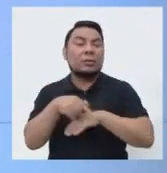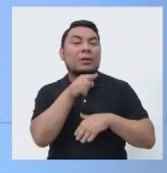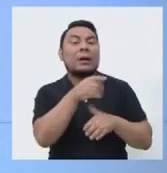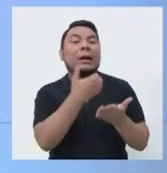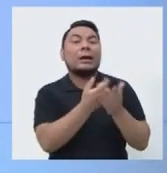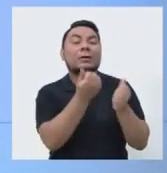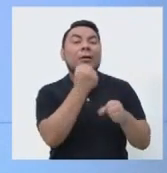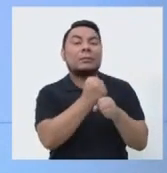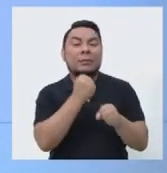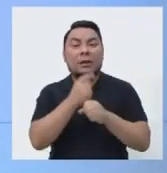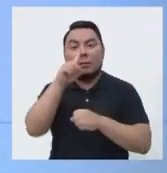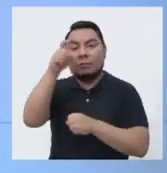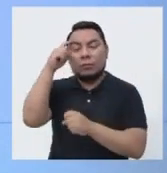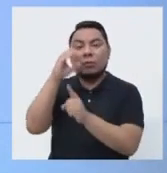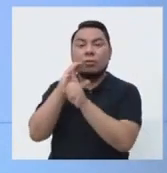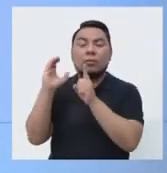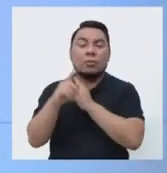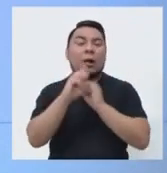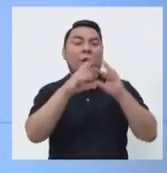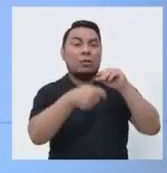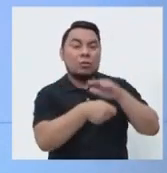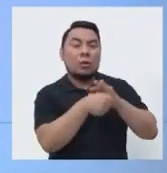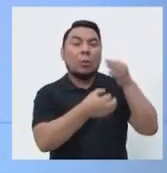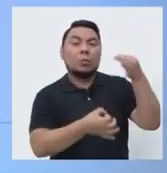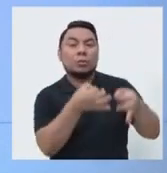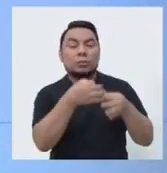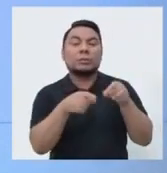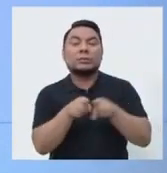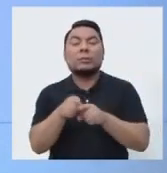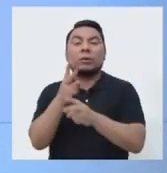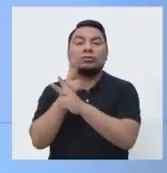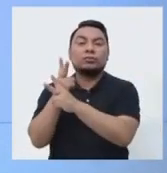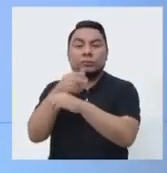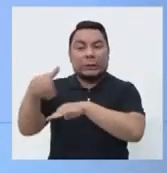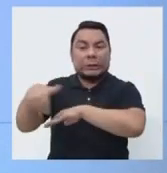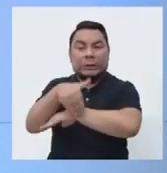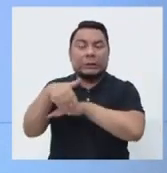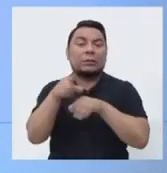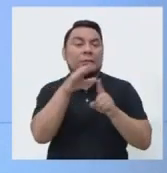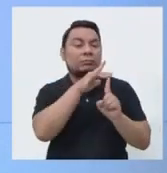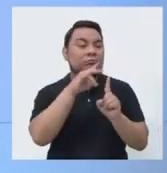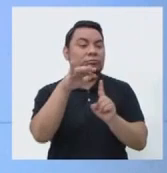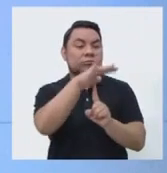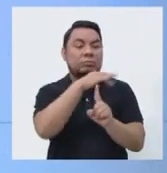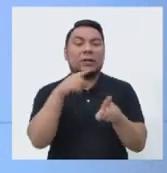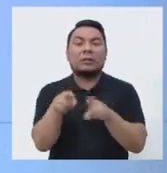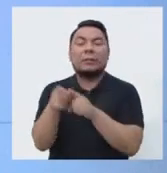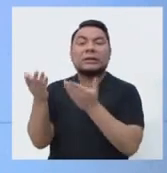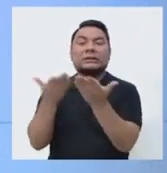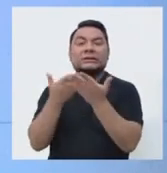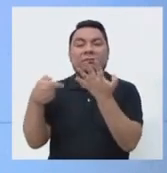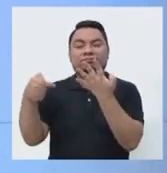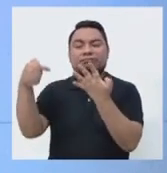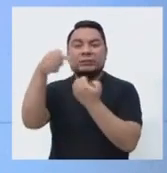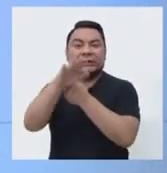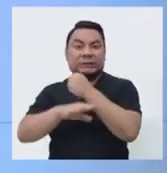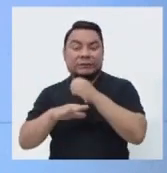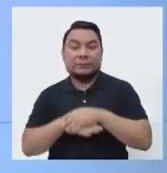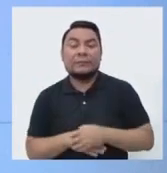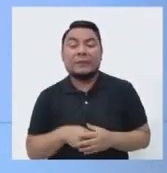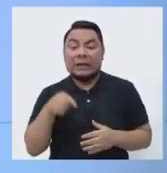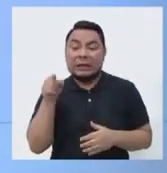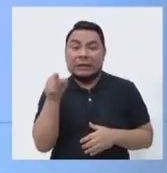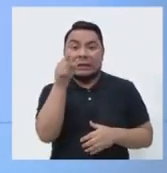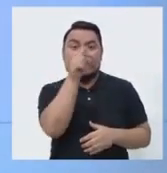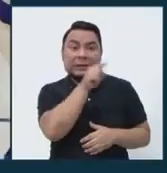economía y empleo, política cultural, corrupción y justicia, seguridad ciudadana, medio ambiente y servicios básicos. Cada tajada